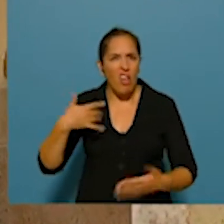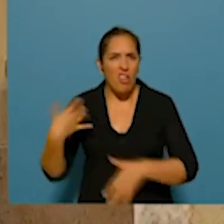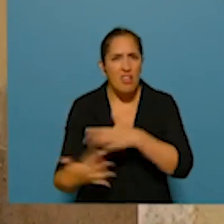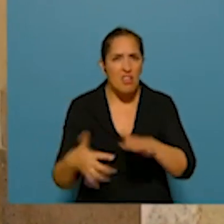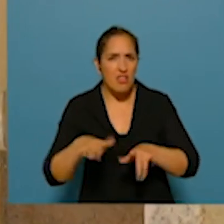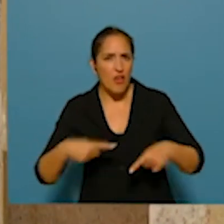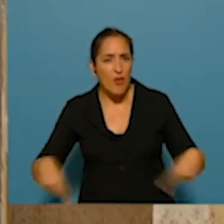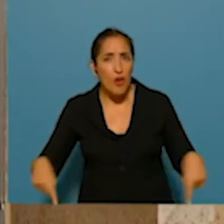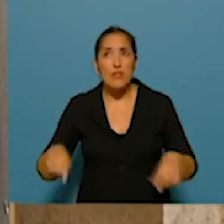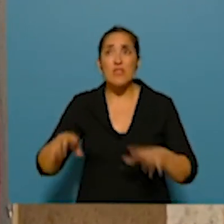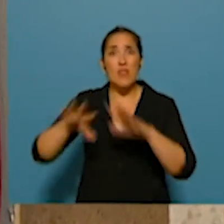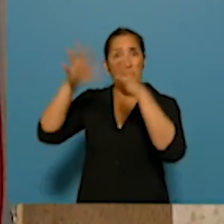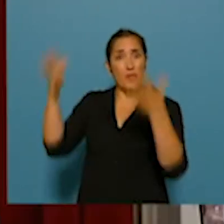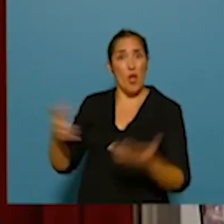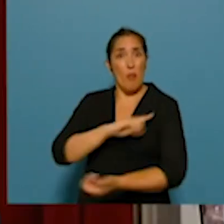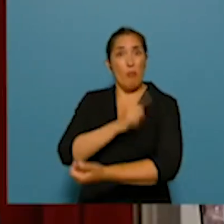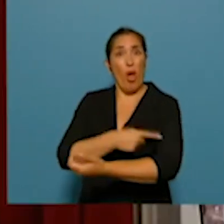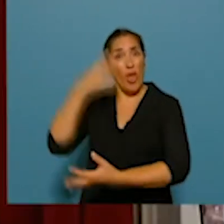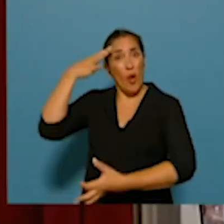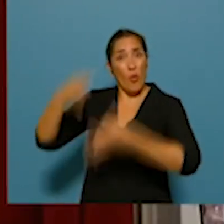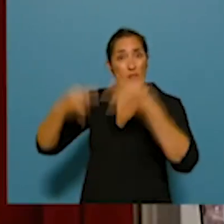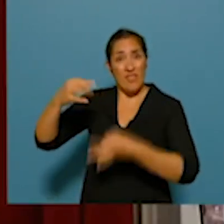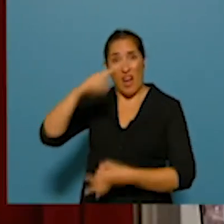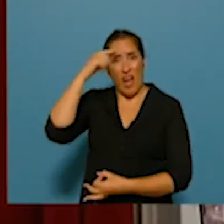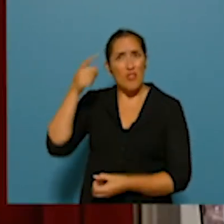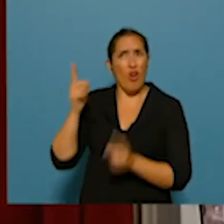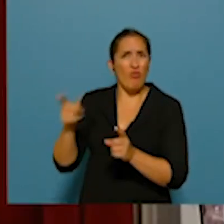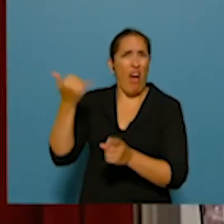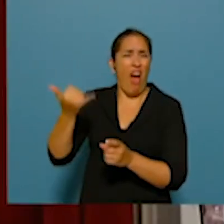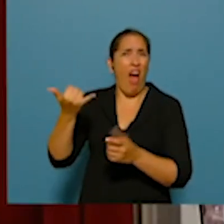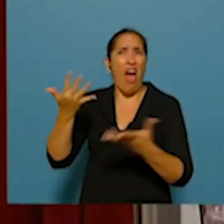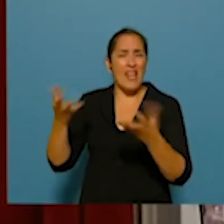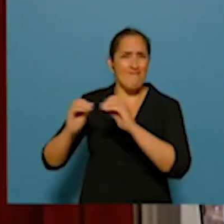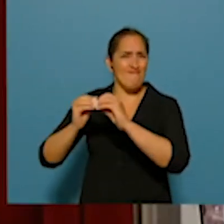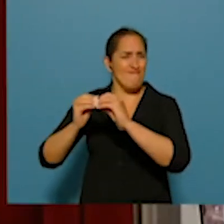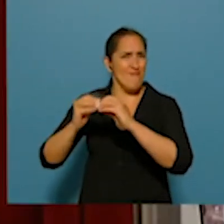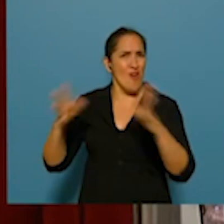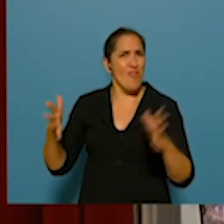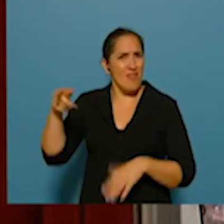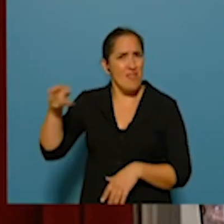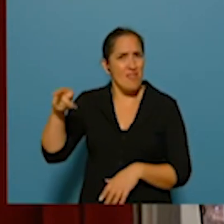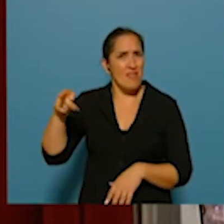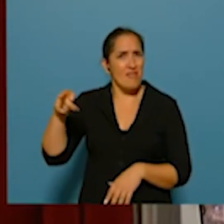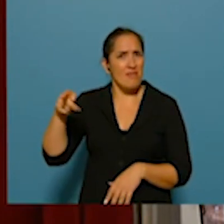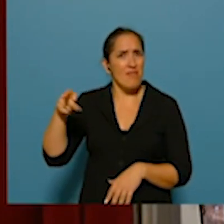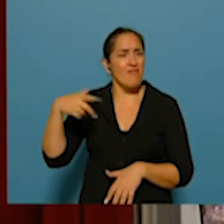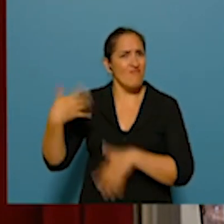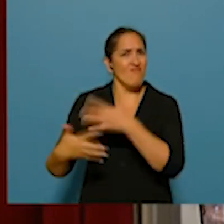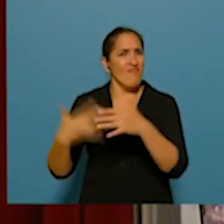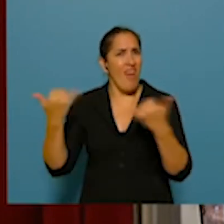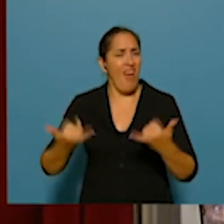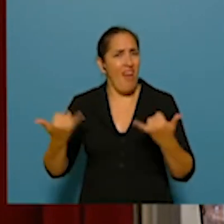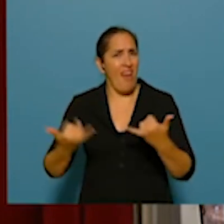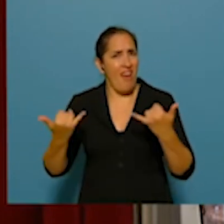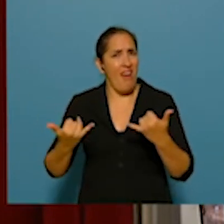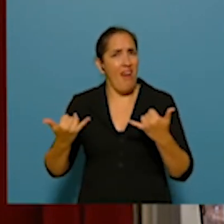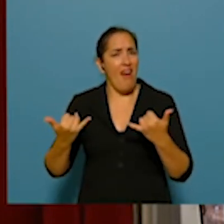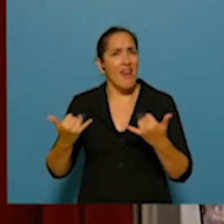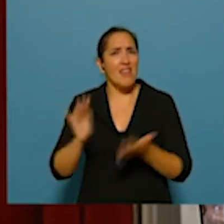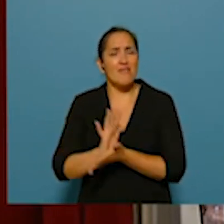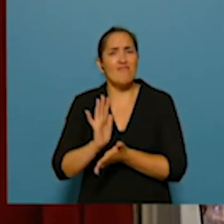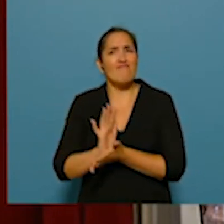El Poder Judicial de la Nación está en crisis. Es el único poder que parece vivir en las márgenes del sistema republicano.